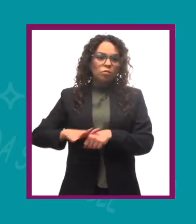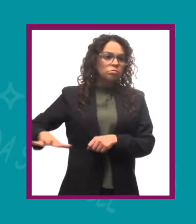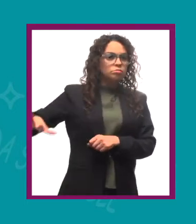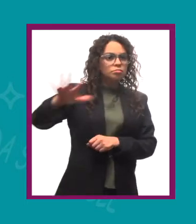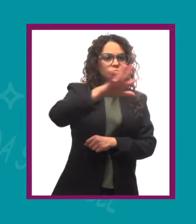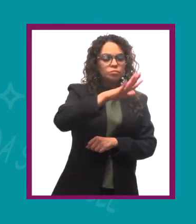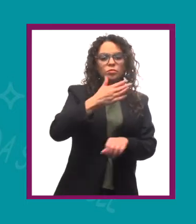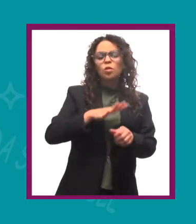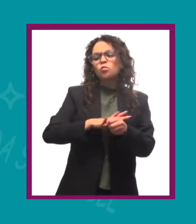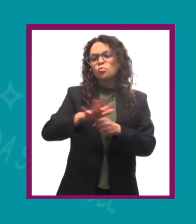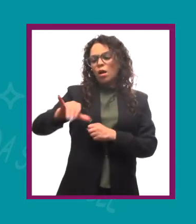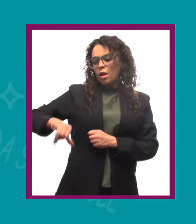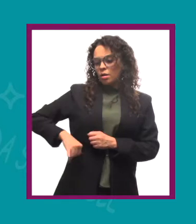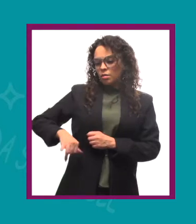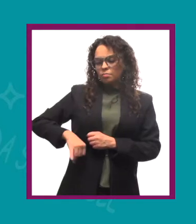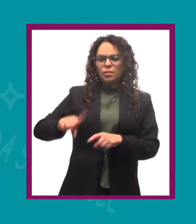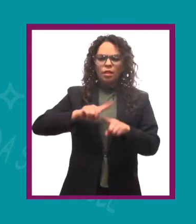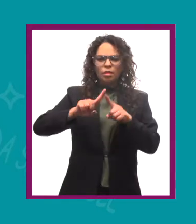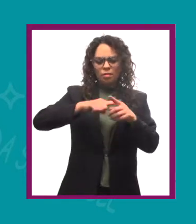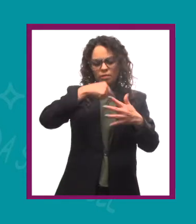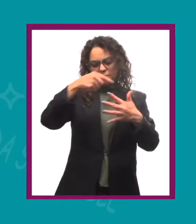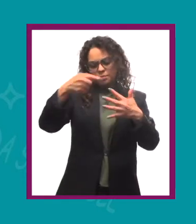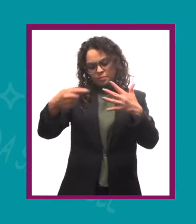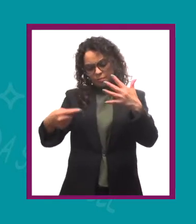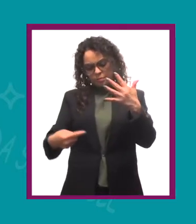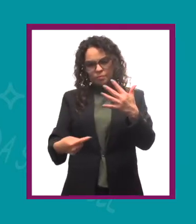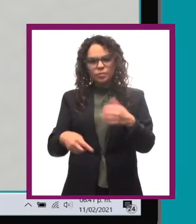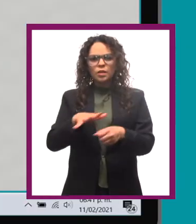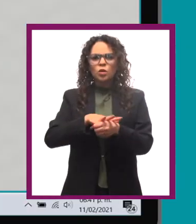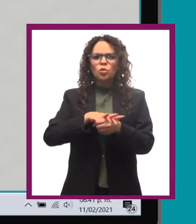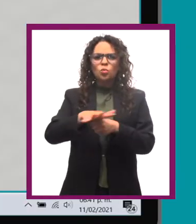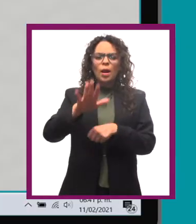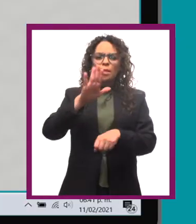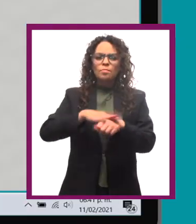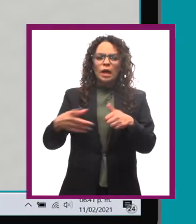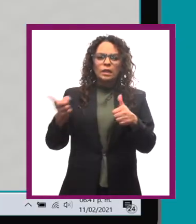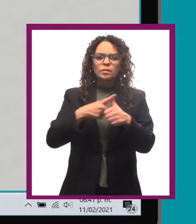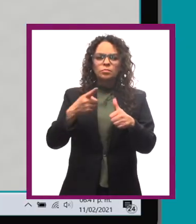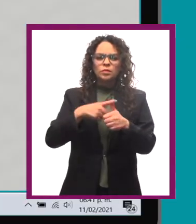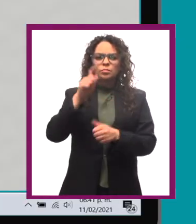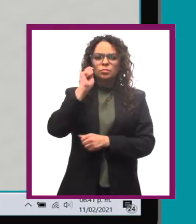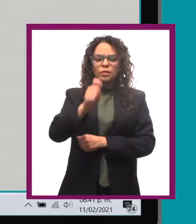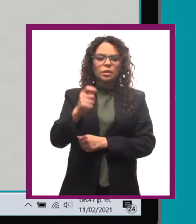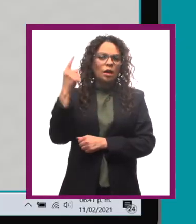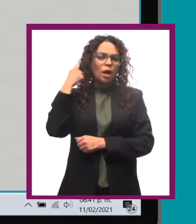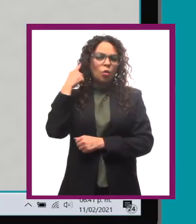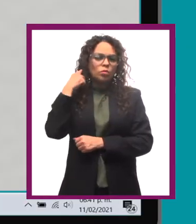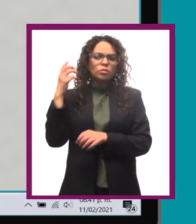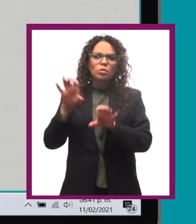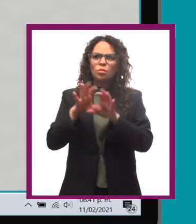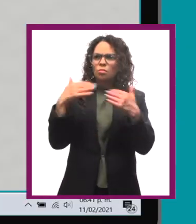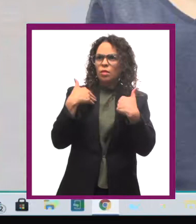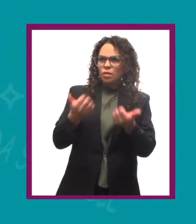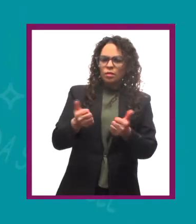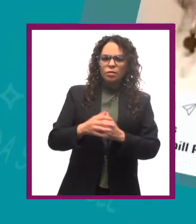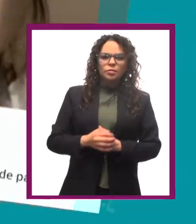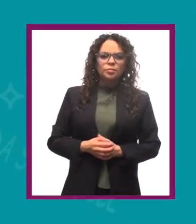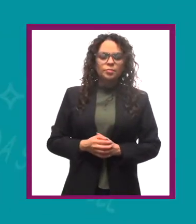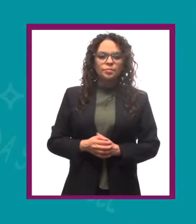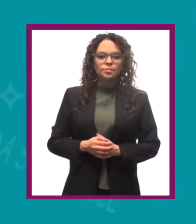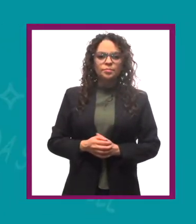nuestro entorno, nuestros intereses, está condicionada por muchas cosas ¿Cuáles son los elementos principales de la percepción auditiva?